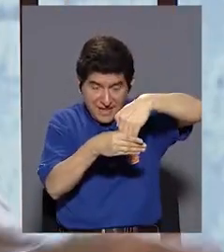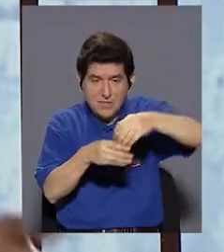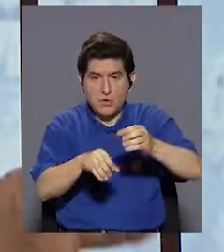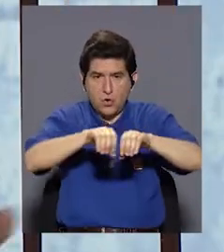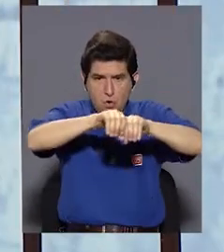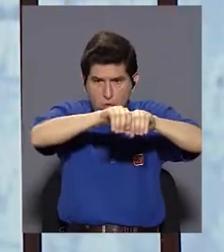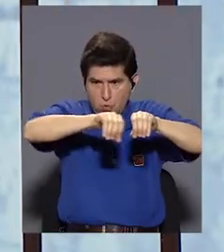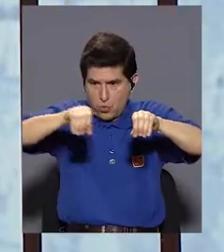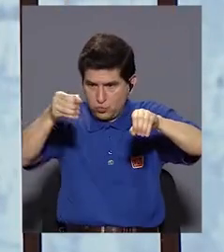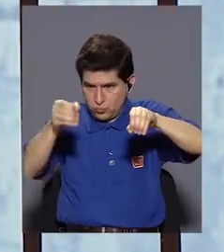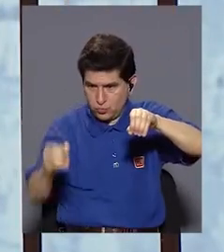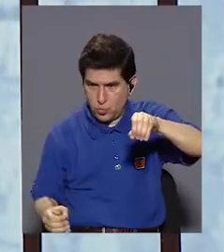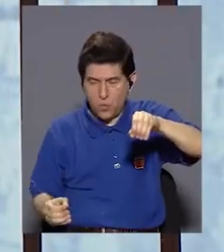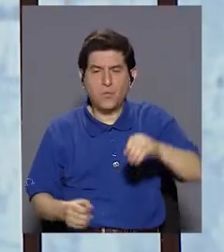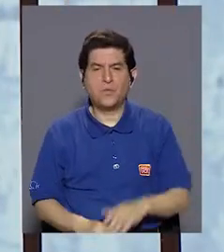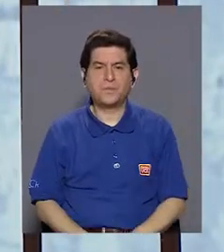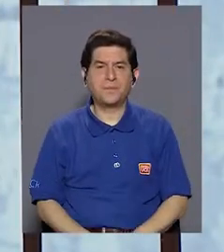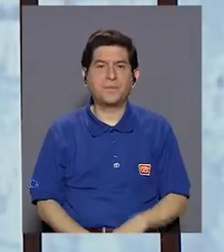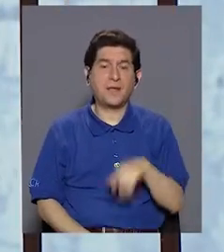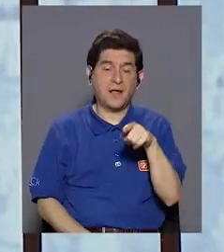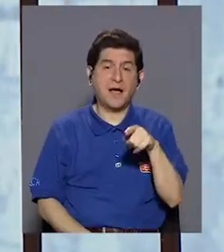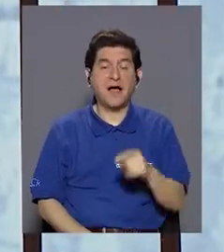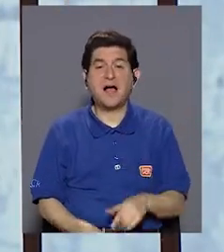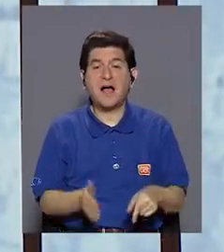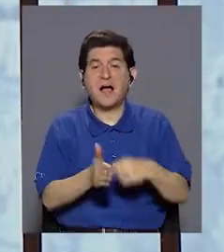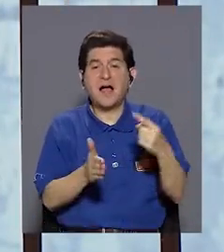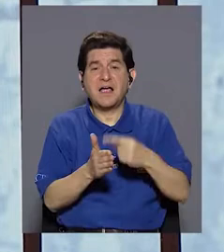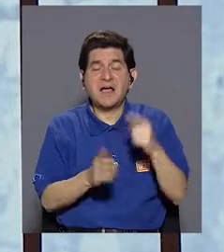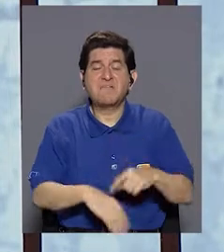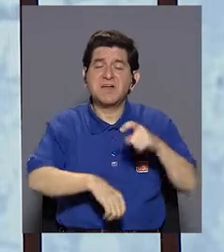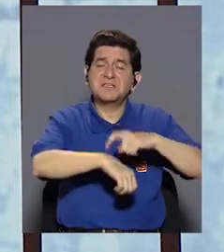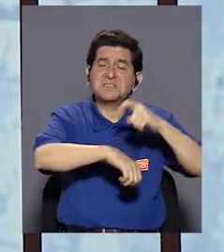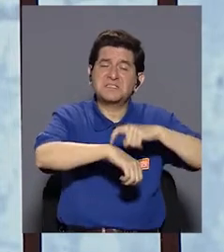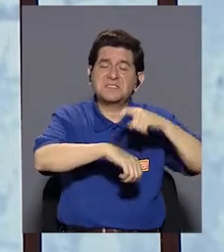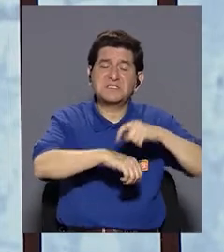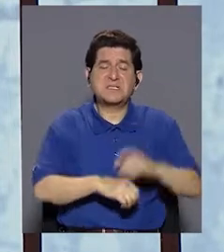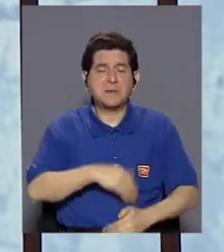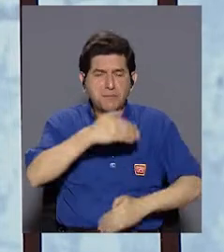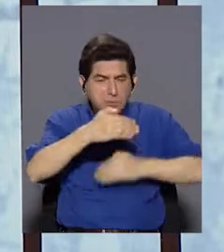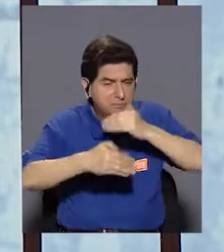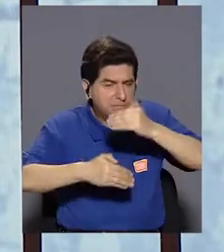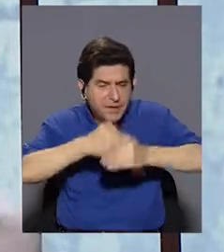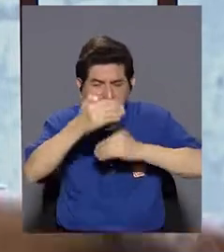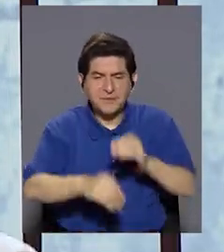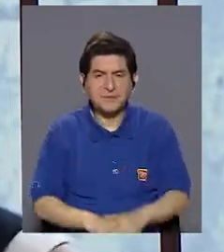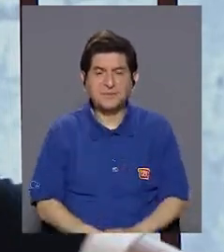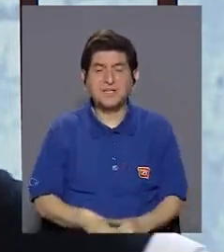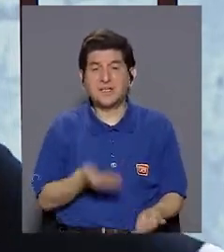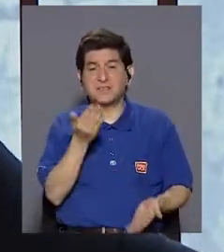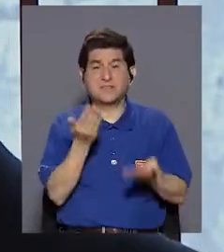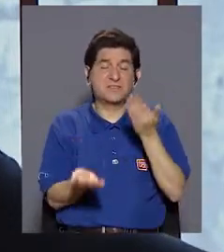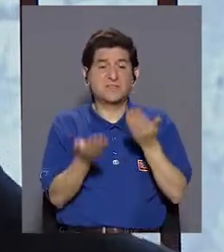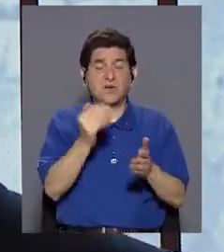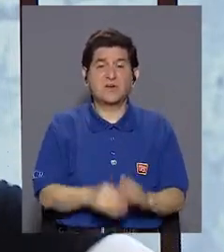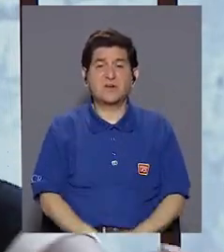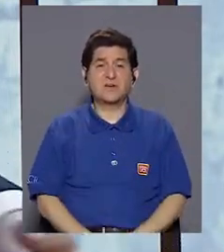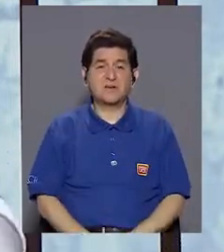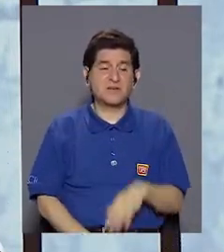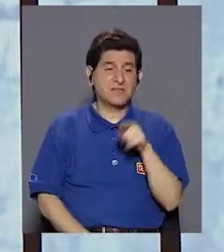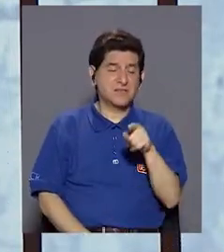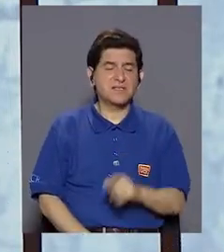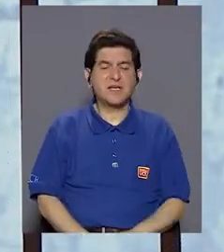la tubería donde lo va a ocupar, y entonces, como eso a veces tarda un rato para hacer su reacción, entonces llegan y hacen acá.